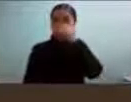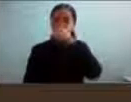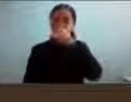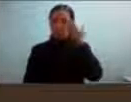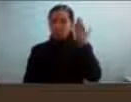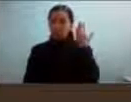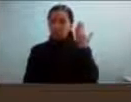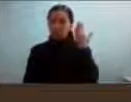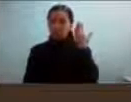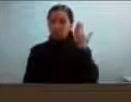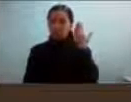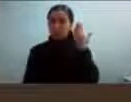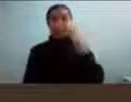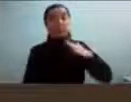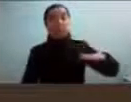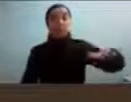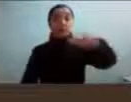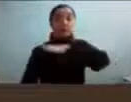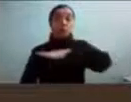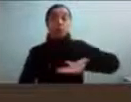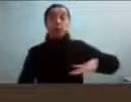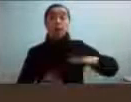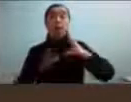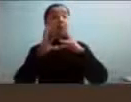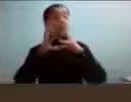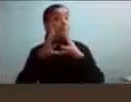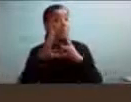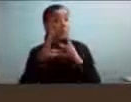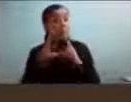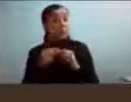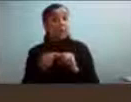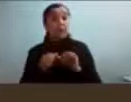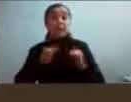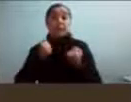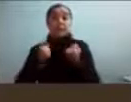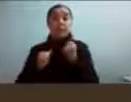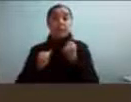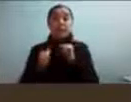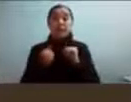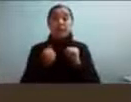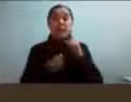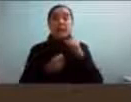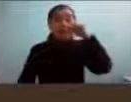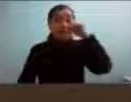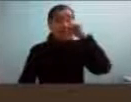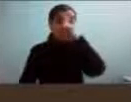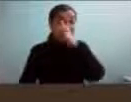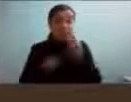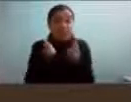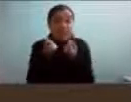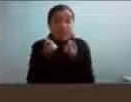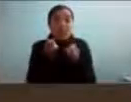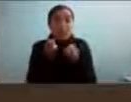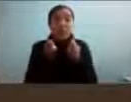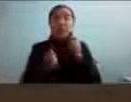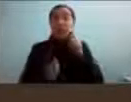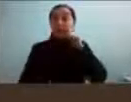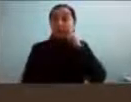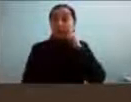por el contexto familiar, es también mucho estrés por la dificultad económica de lo que significa